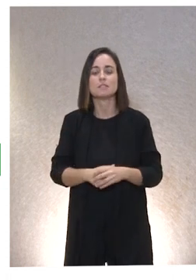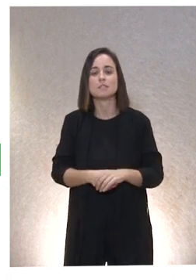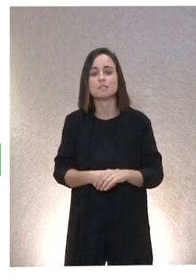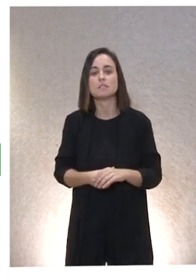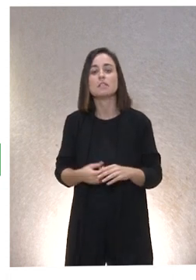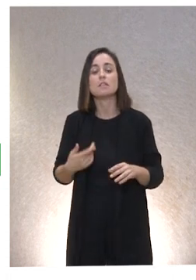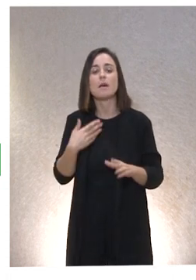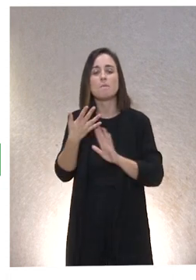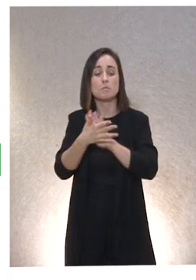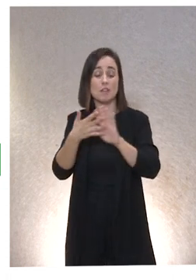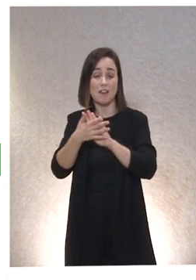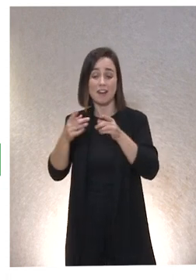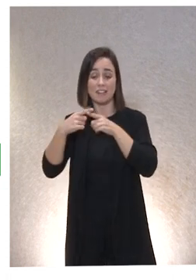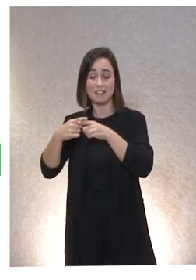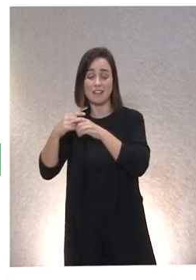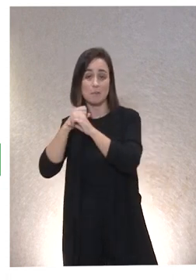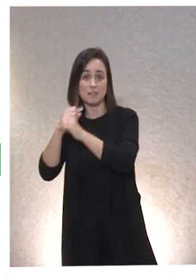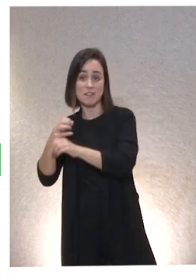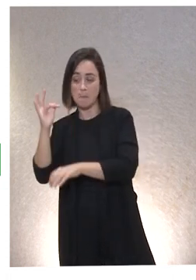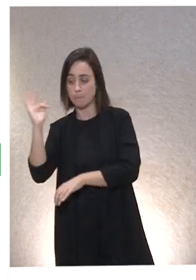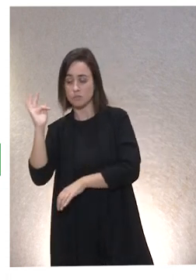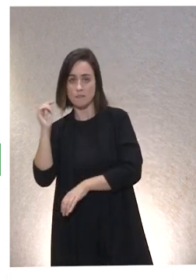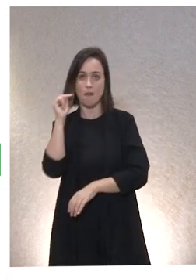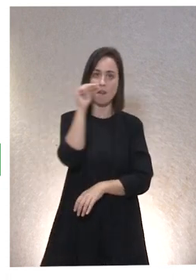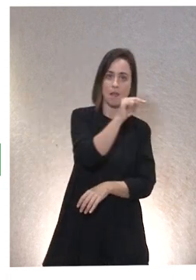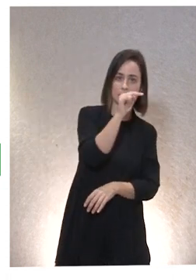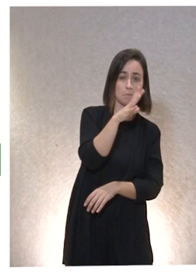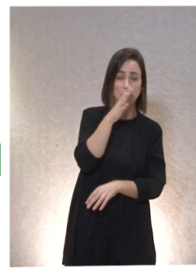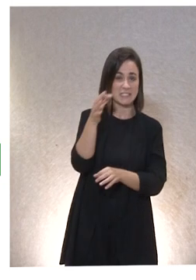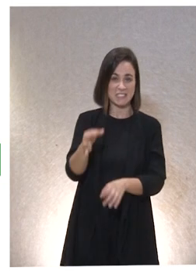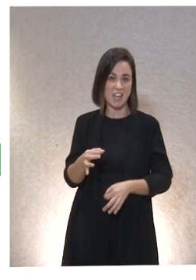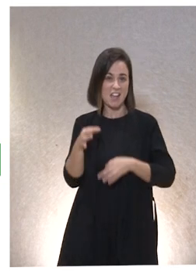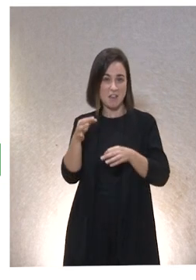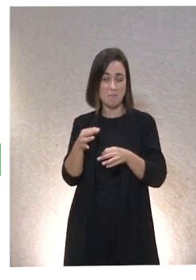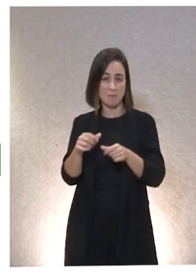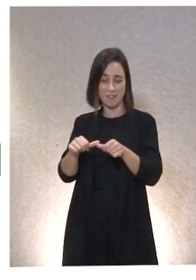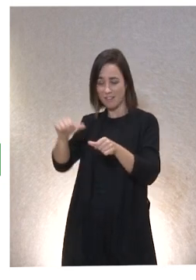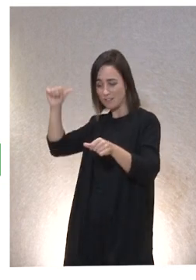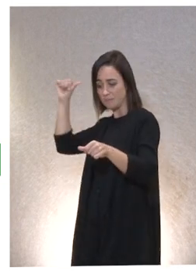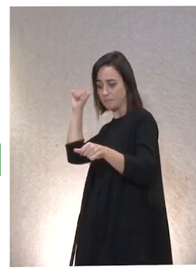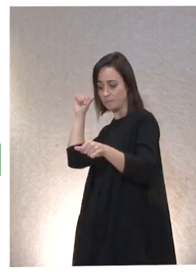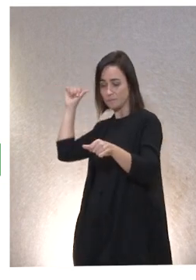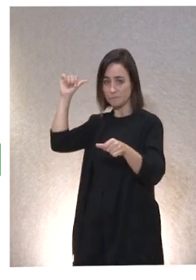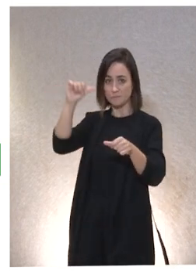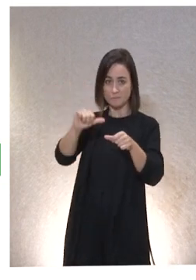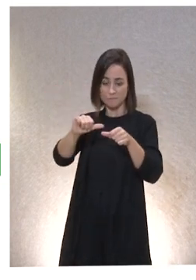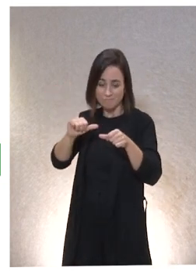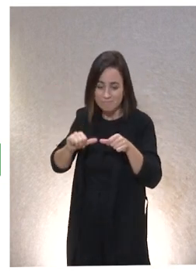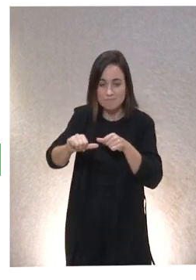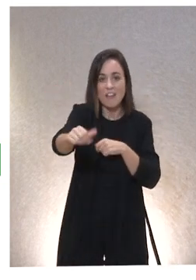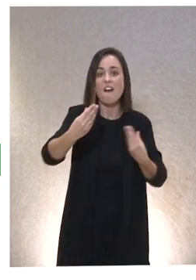positiva e interdependencia negativa. Siempre hay interdependencias. Es una constante en la vida humana, en toda relación.